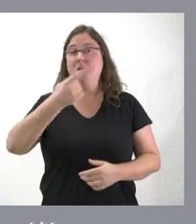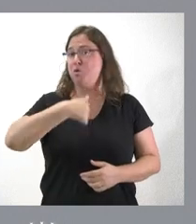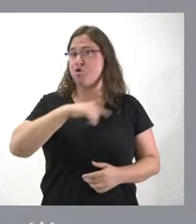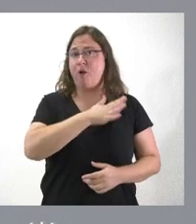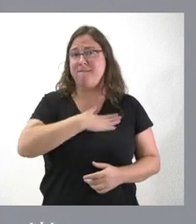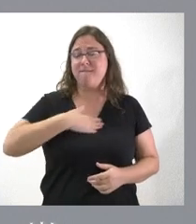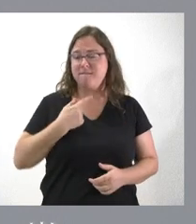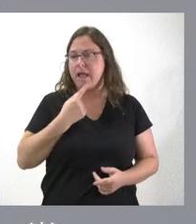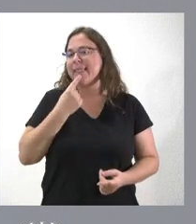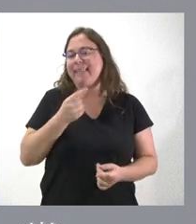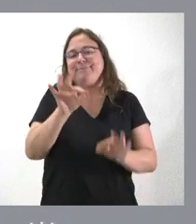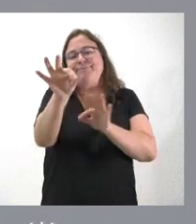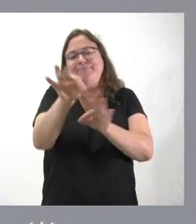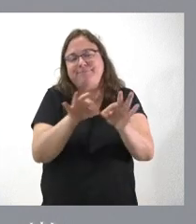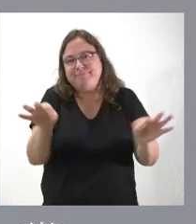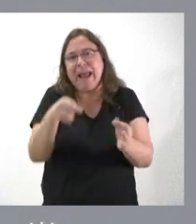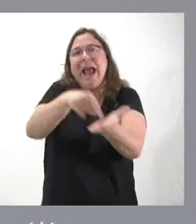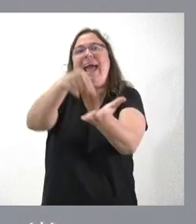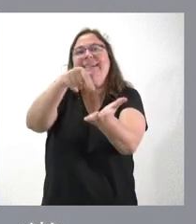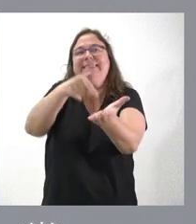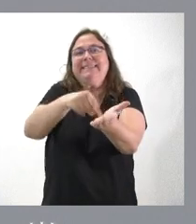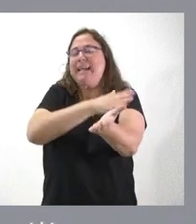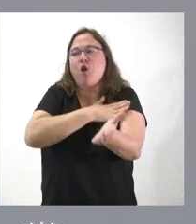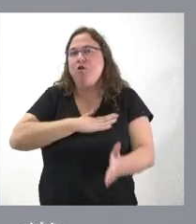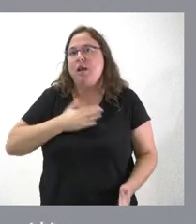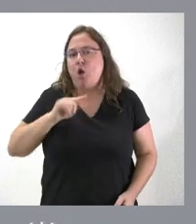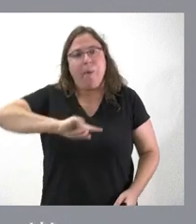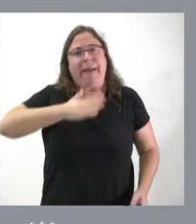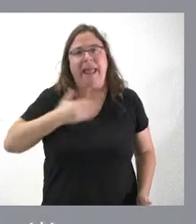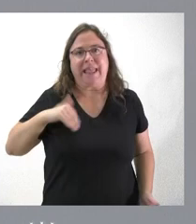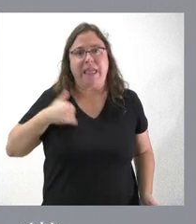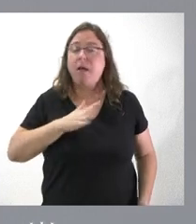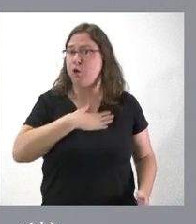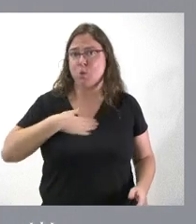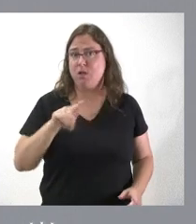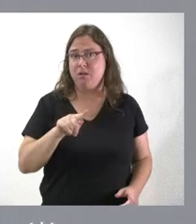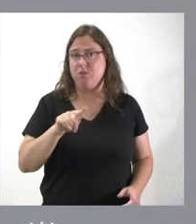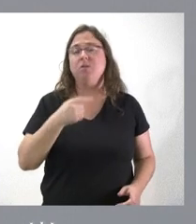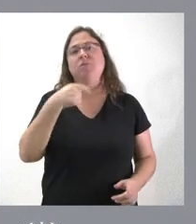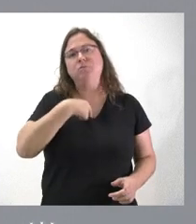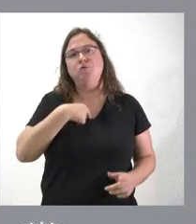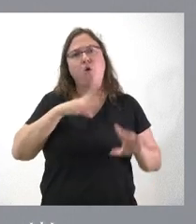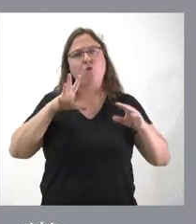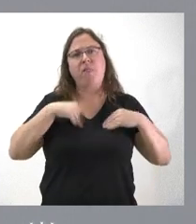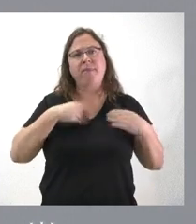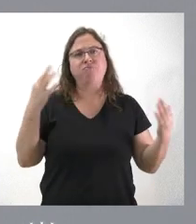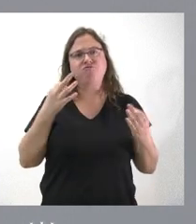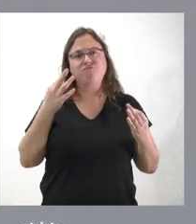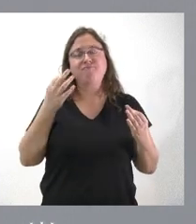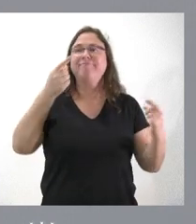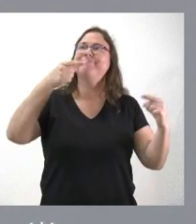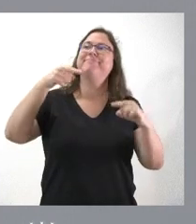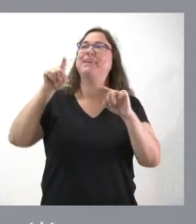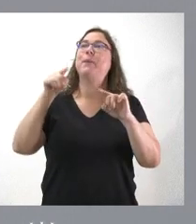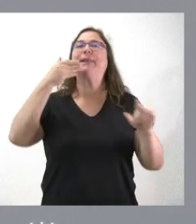cuantificar ni exigir que el problema se resuelva de un día para otro, lo que no podemos consentir es que se tenga